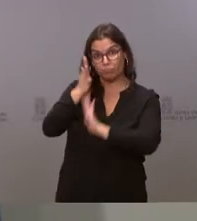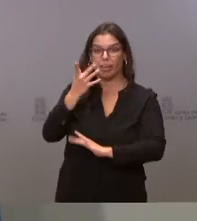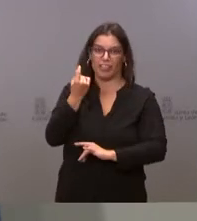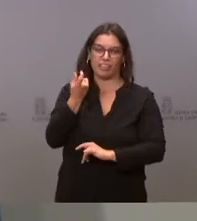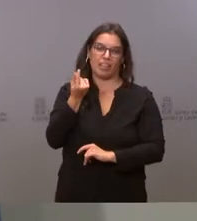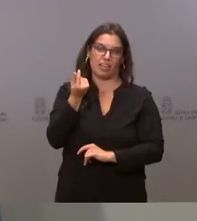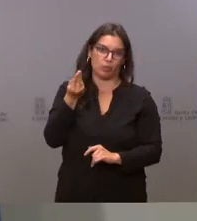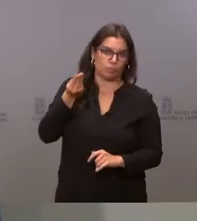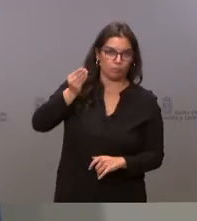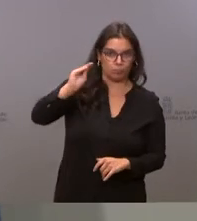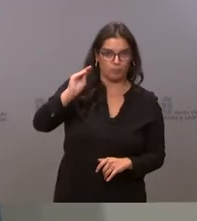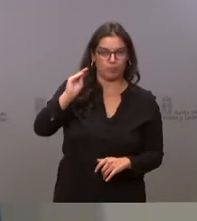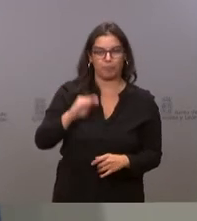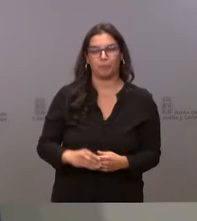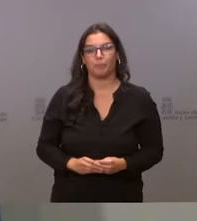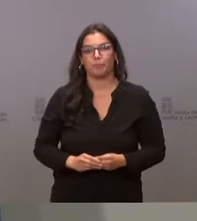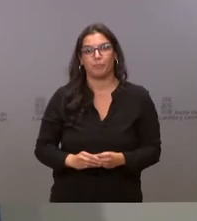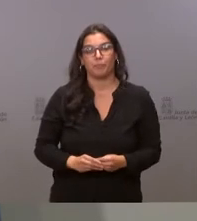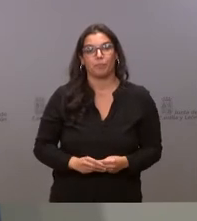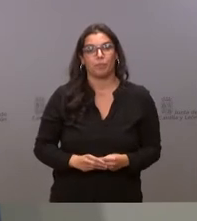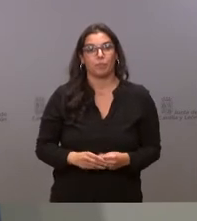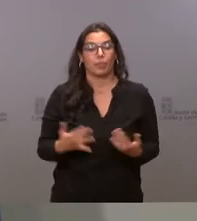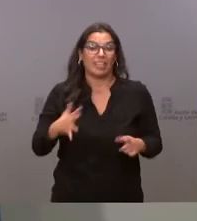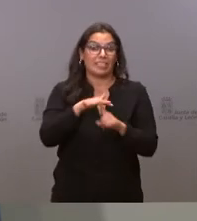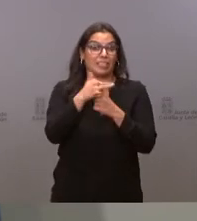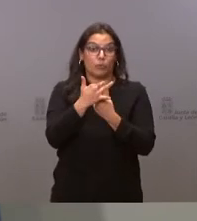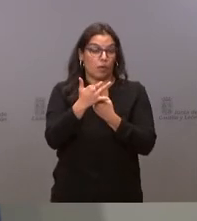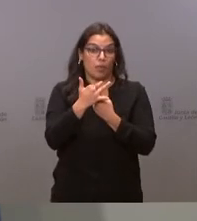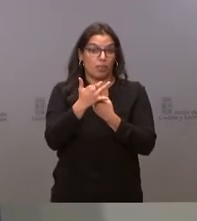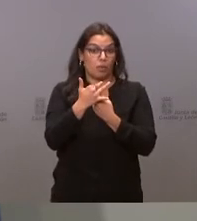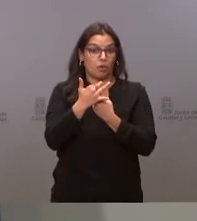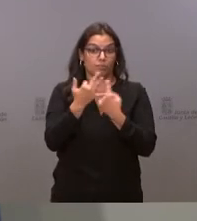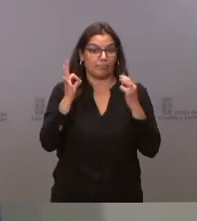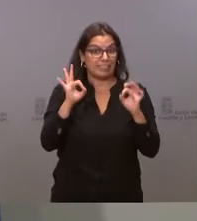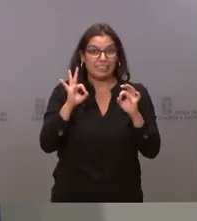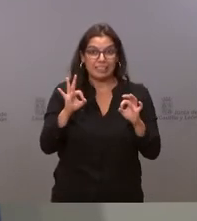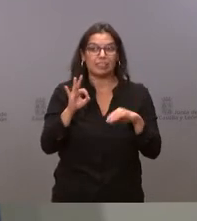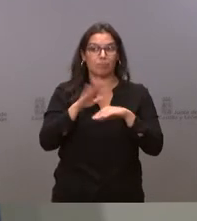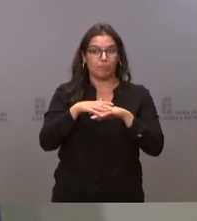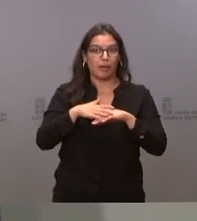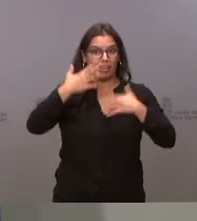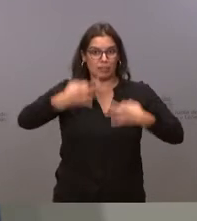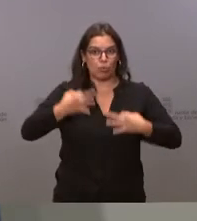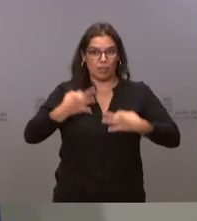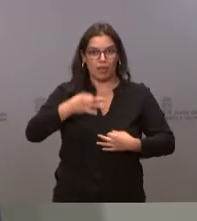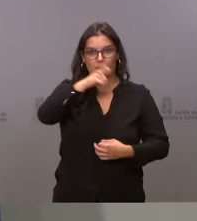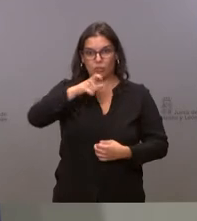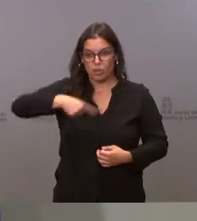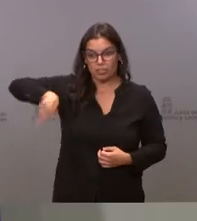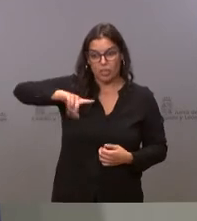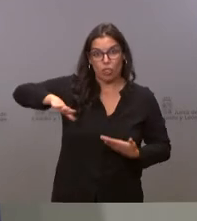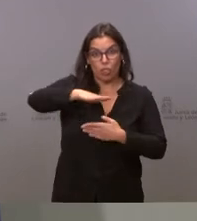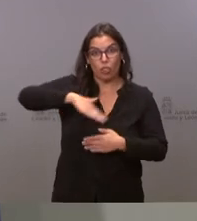incrementar esta subvención y estas actuaciones son todas ellas necesarias para garantizar el suministro a la población de los núcleos